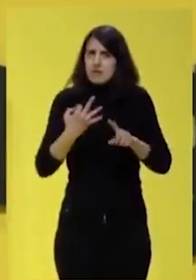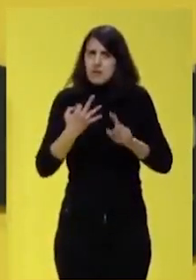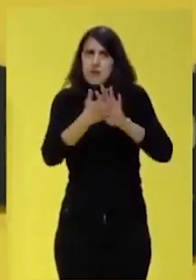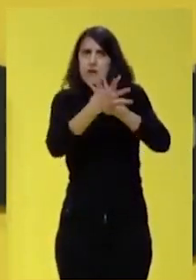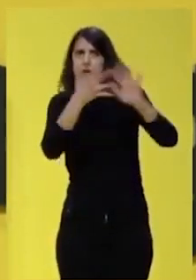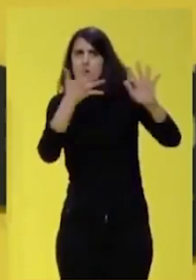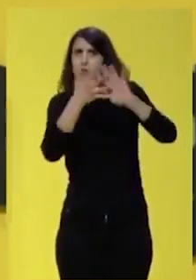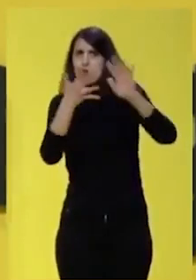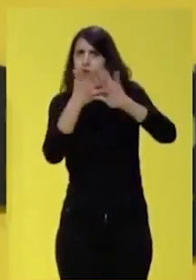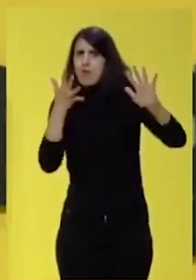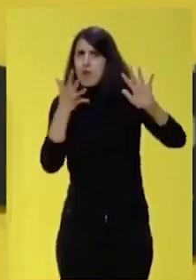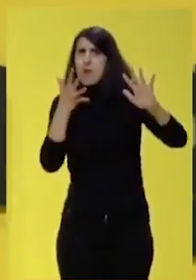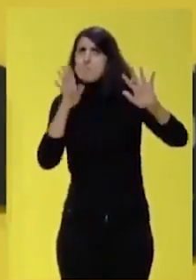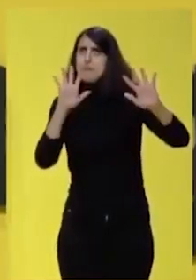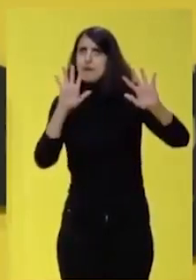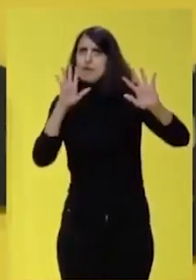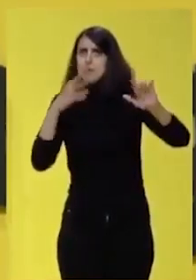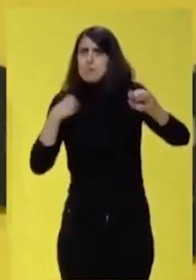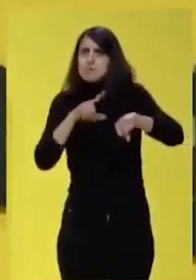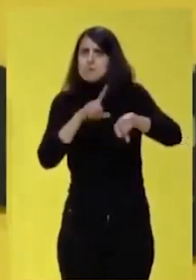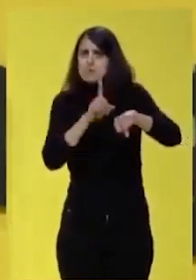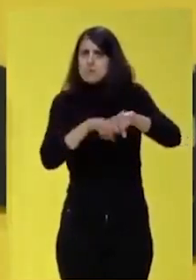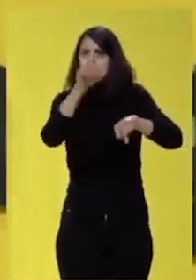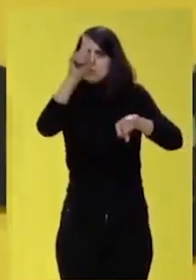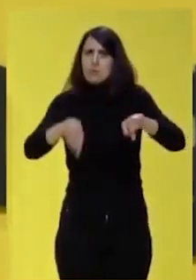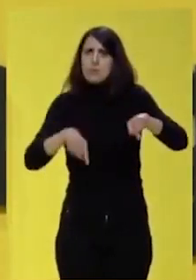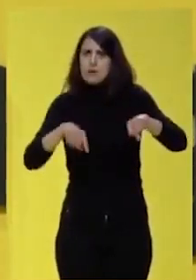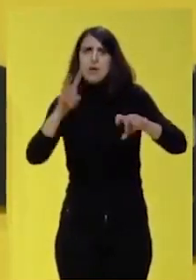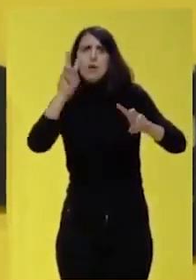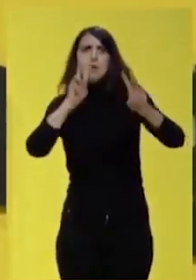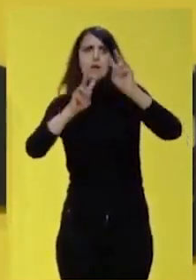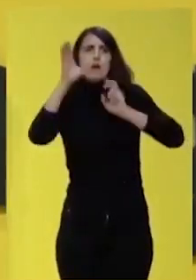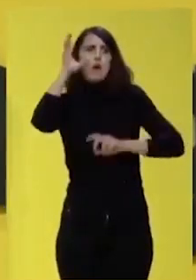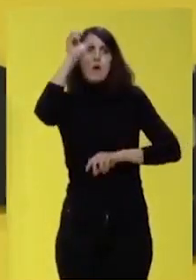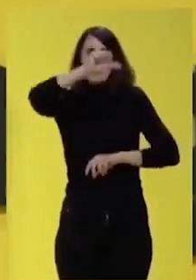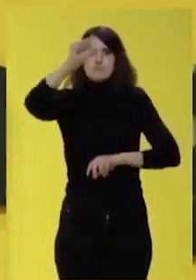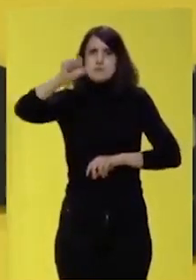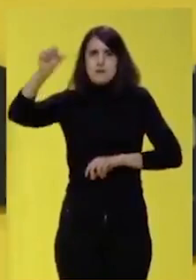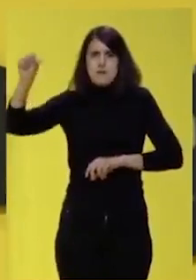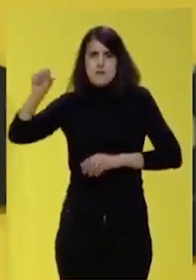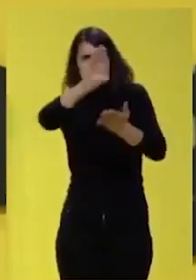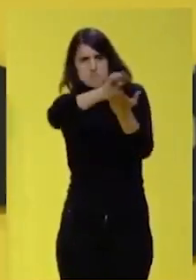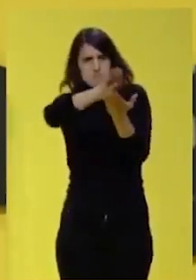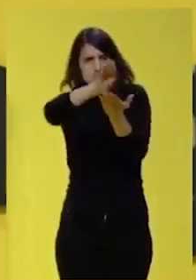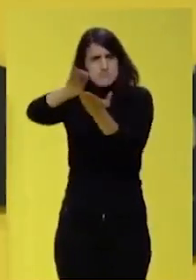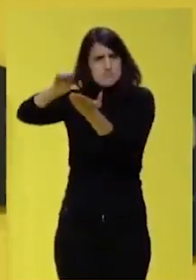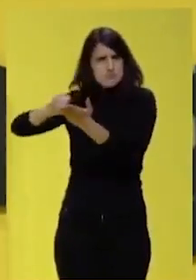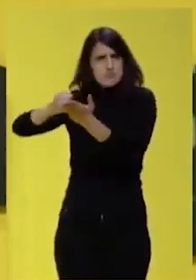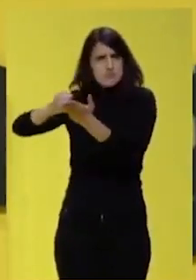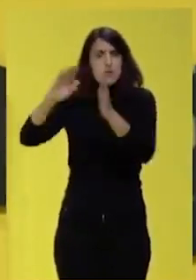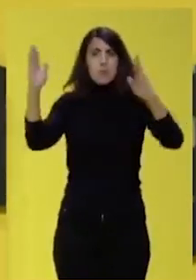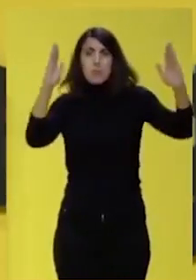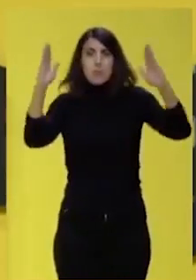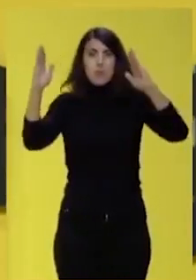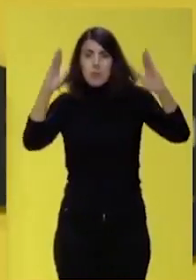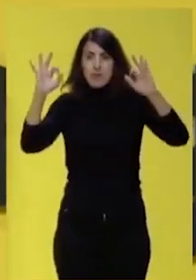de la velocidad de las cosas, pero al mismo tiempo de ser capaces de observar y extraer lo que son los grandes momentos